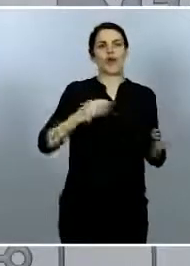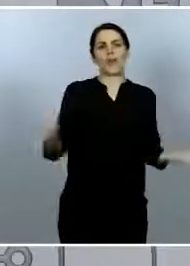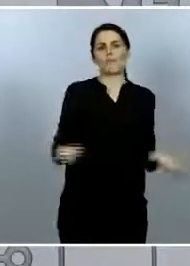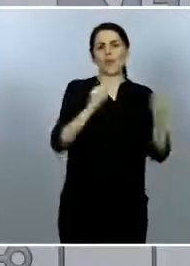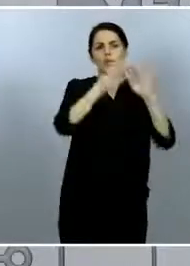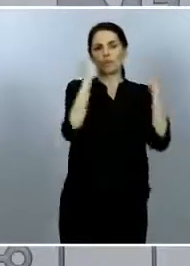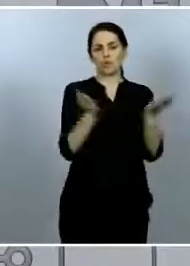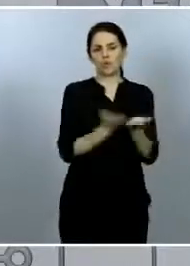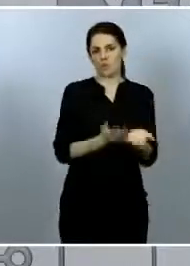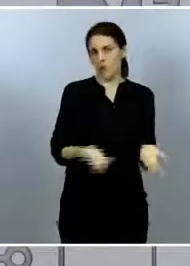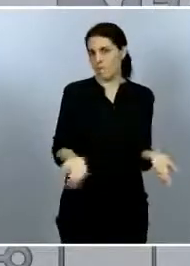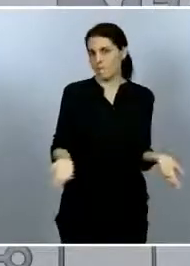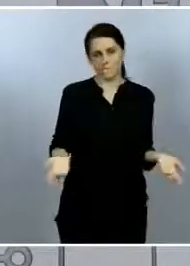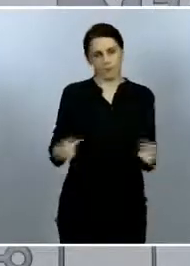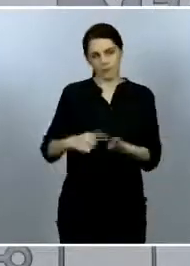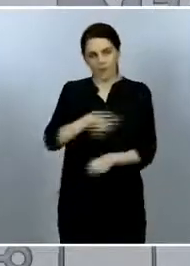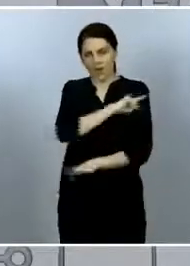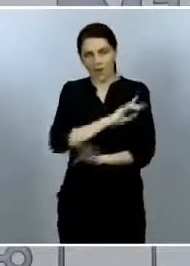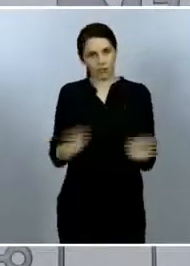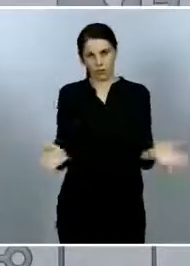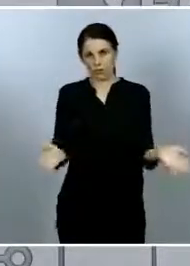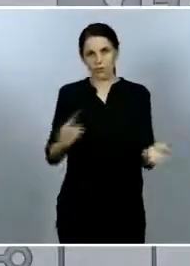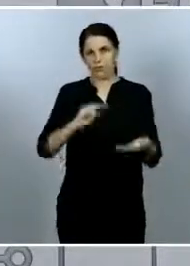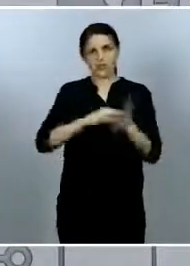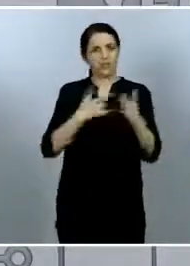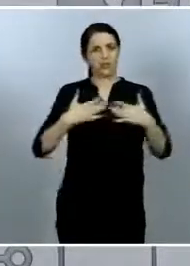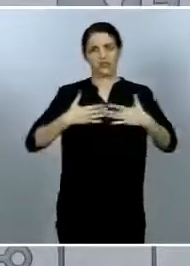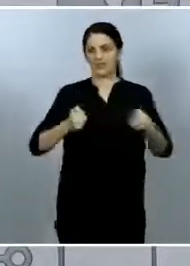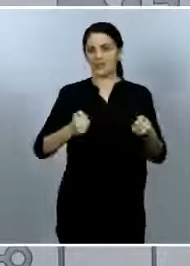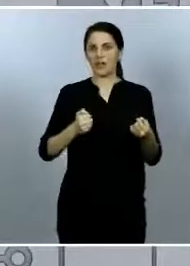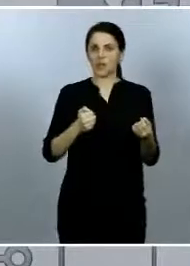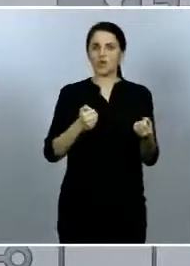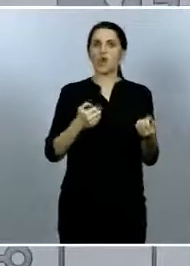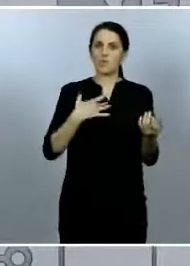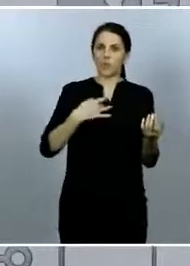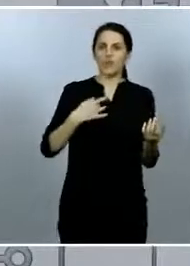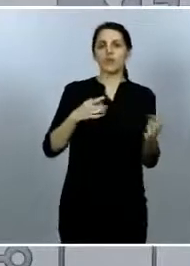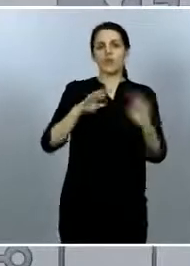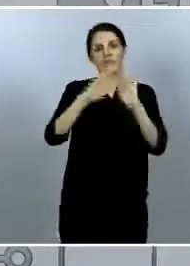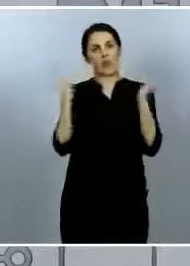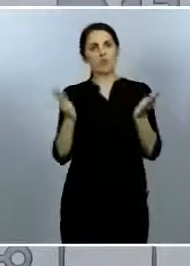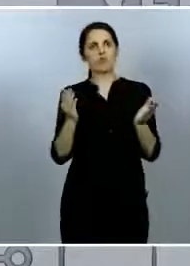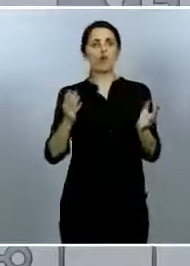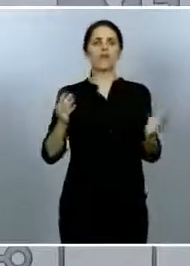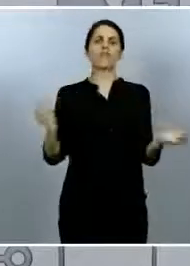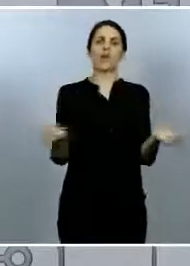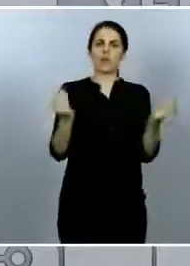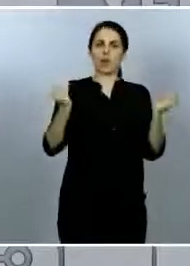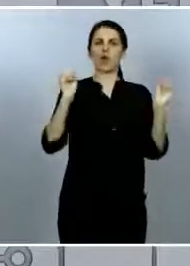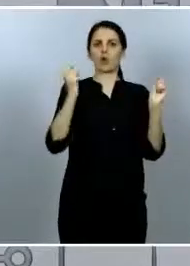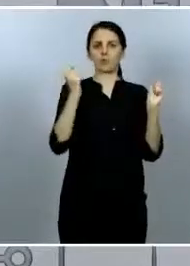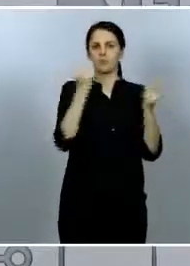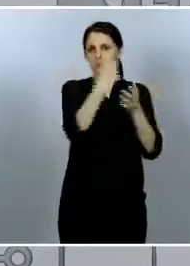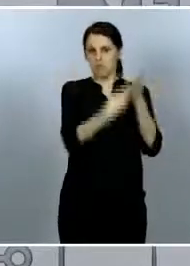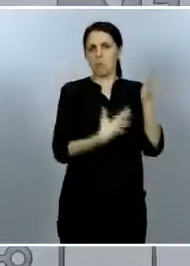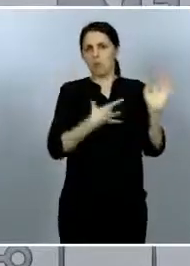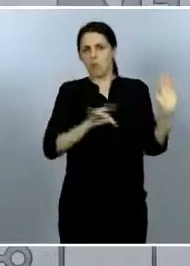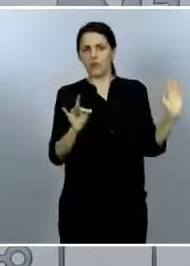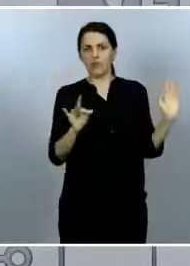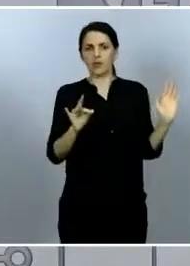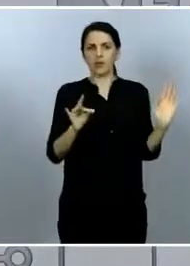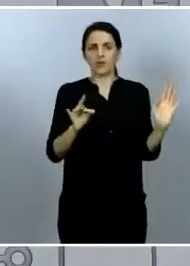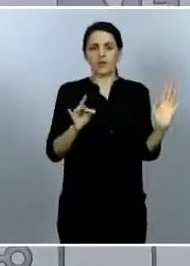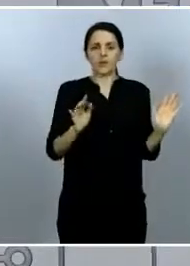excesivo decir eso tenemos un muy buen sistema probablemente de los mejores del mundo pero desde luego no sé si es el mejor ni creo que nadie lo sepa ni lo pueda afirmar